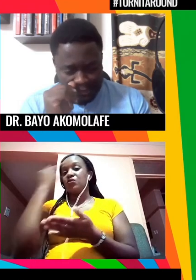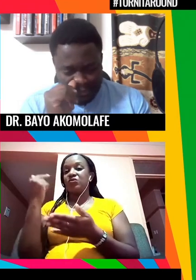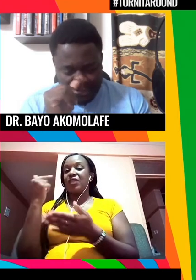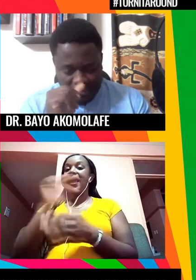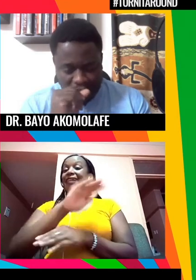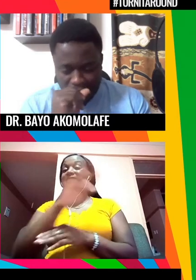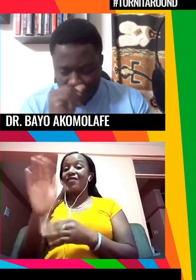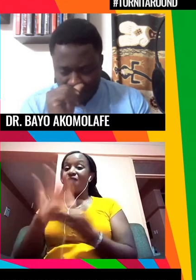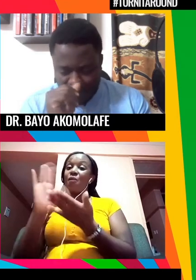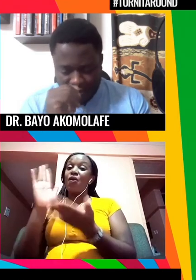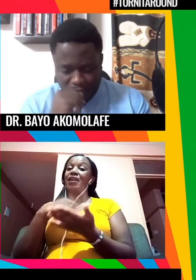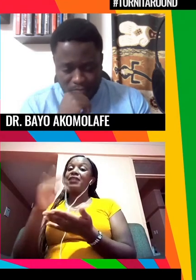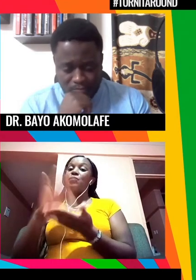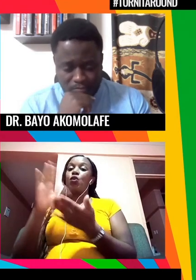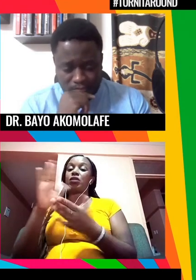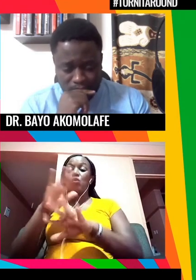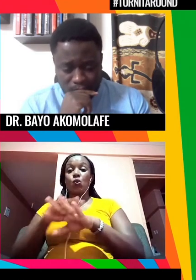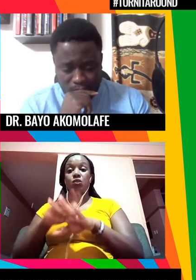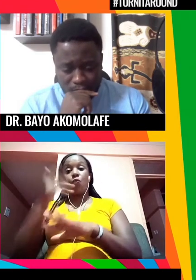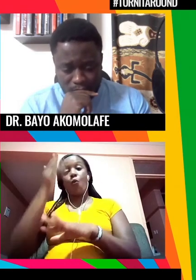lo pedimos más y esto es positivo